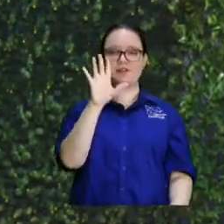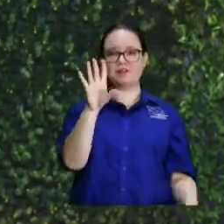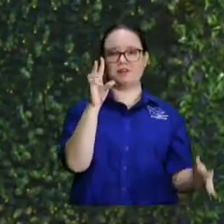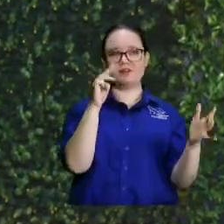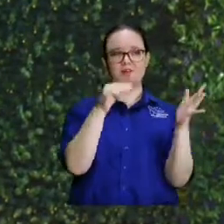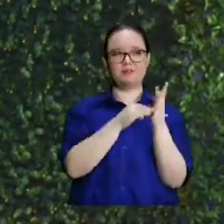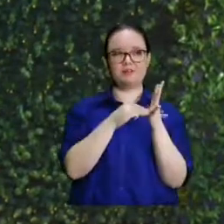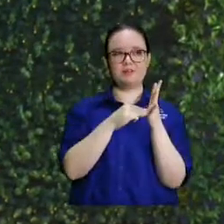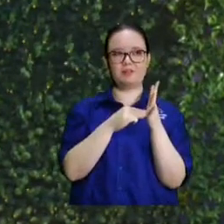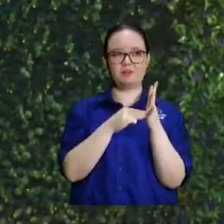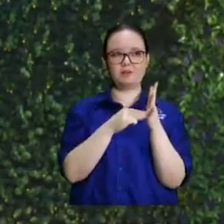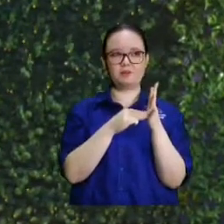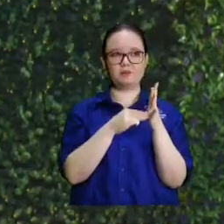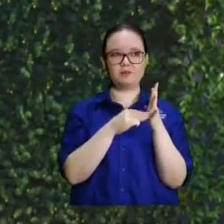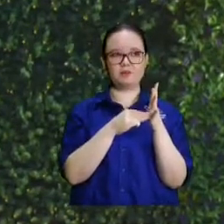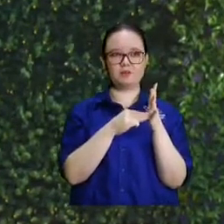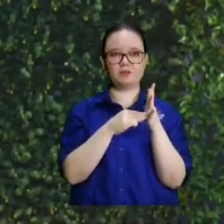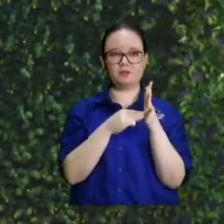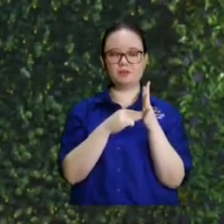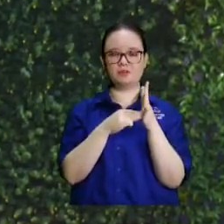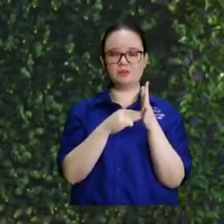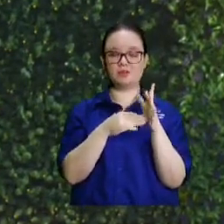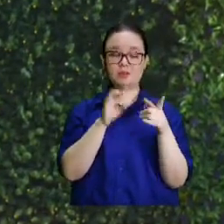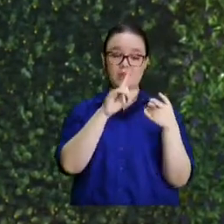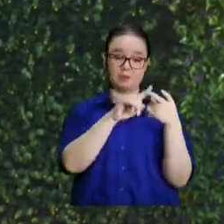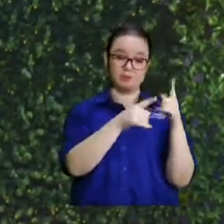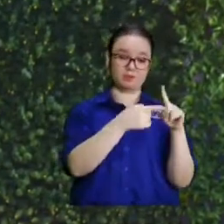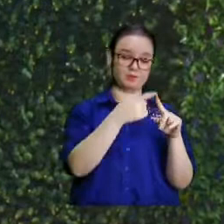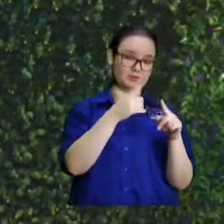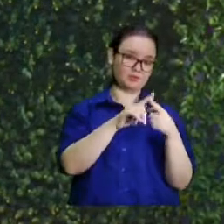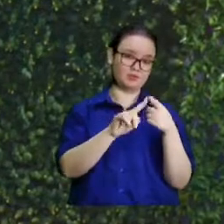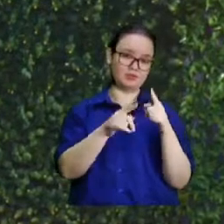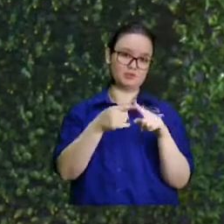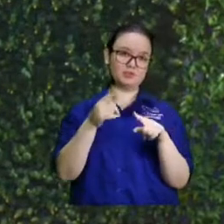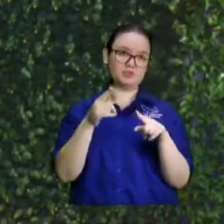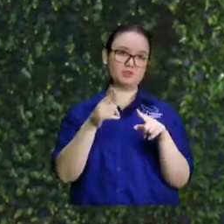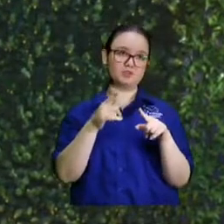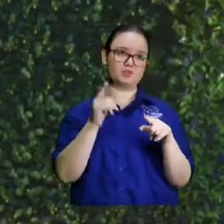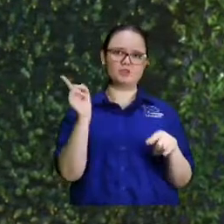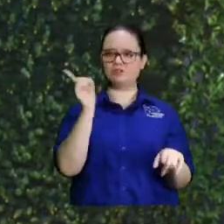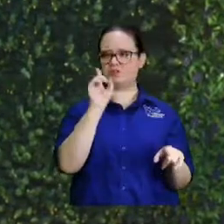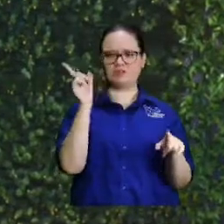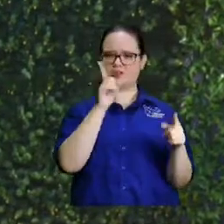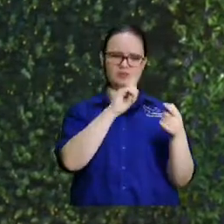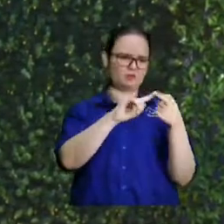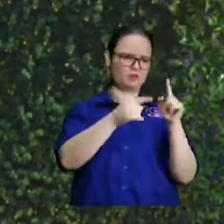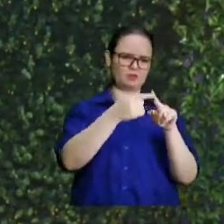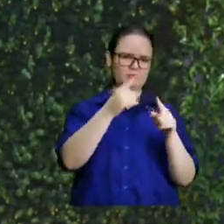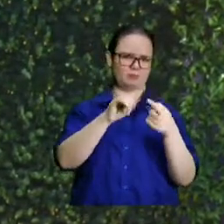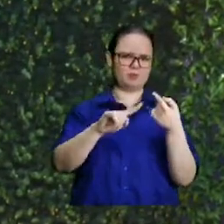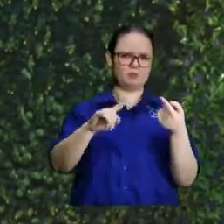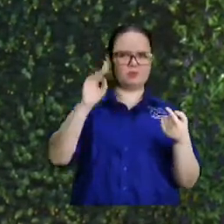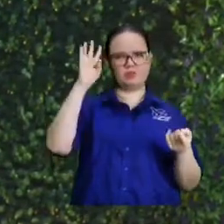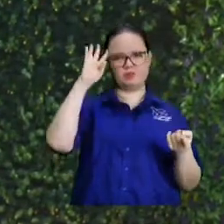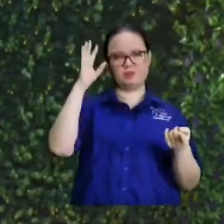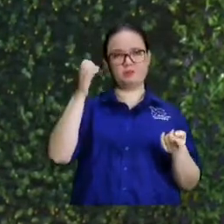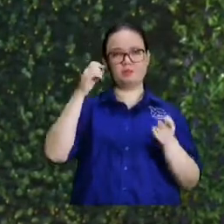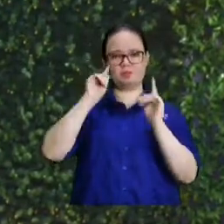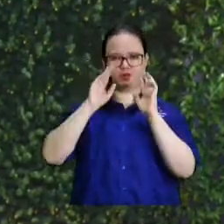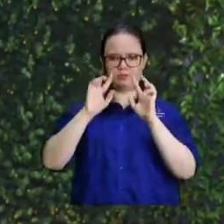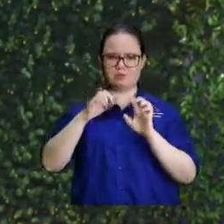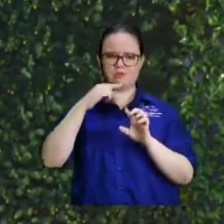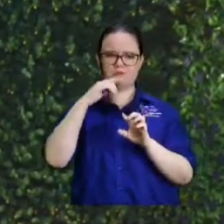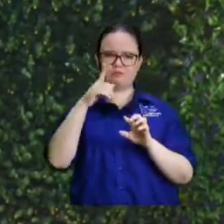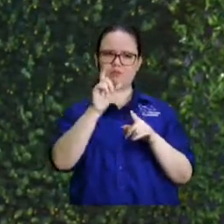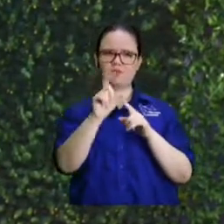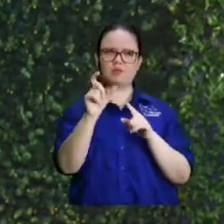y si se vuelve fanpage entonces uno puede tener un montón de amigos que no son amigos porque si uno dice una cosa que no les gusta pum lo